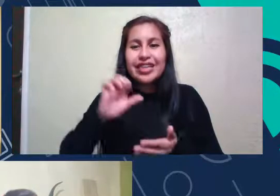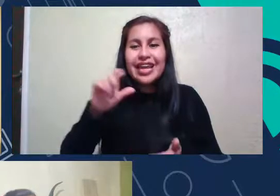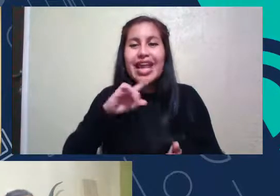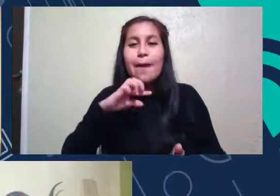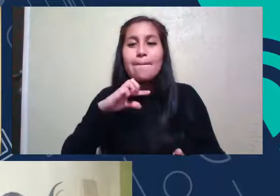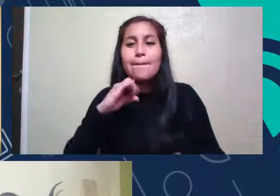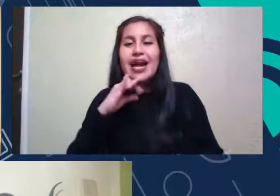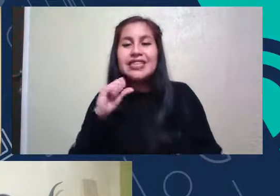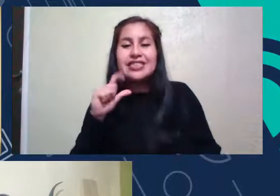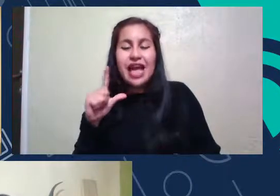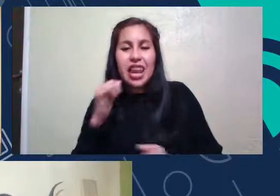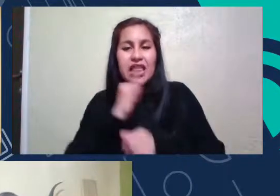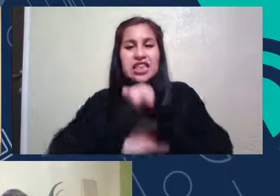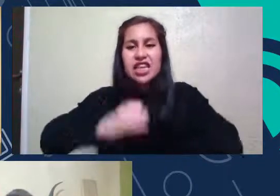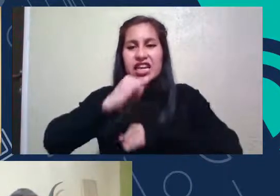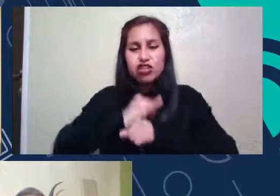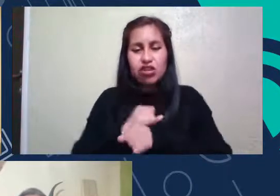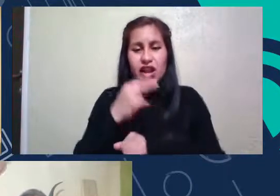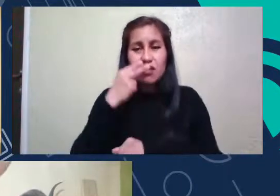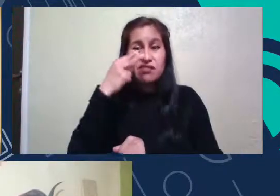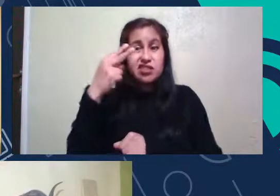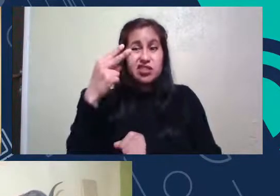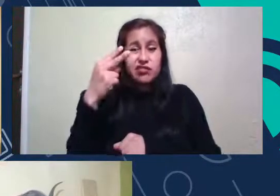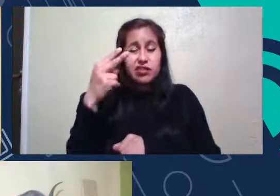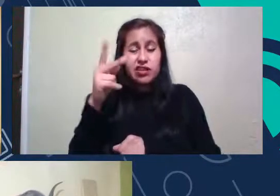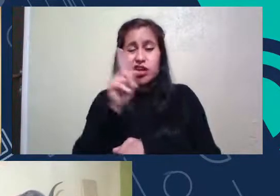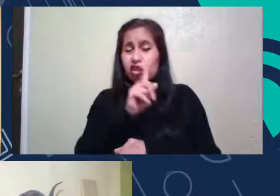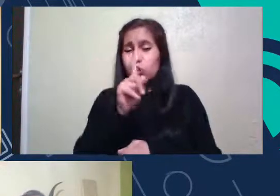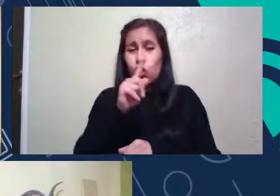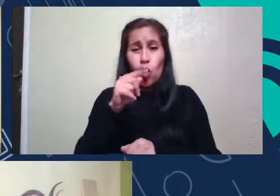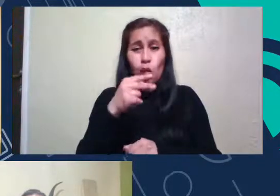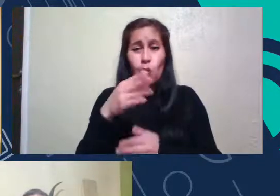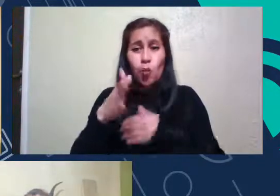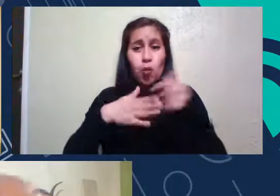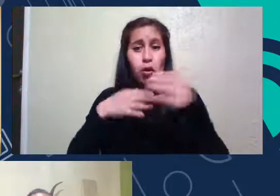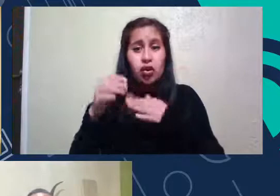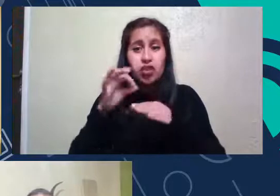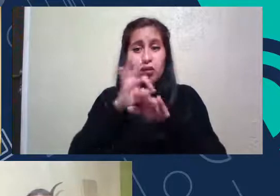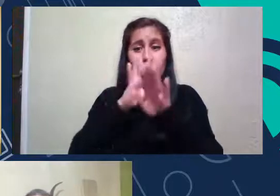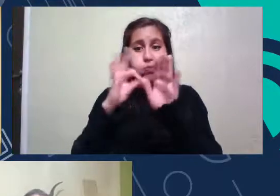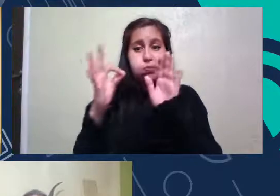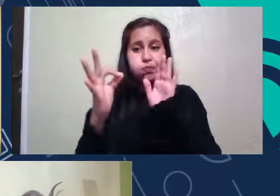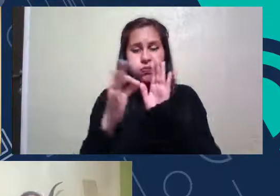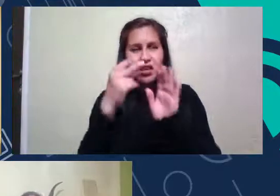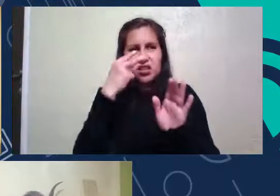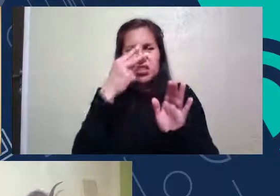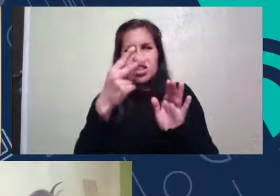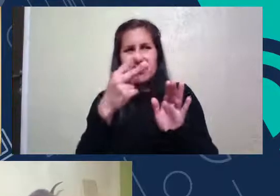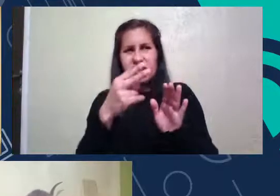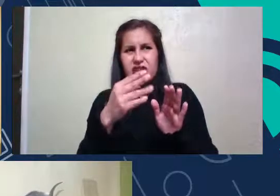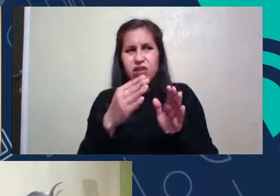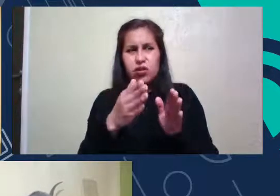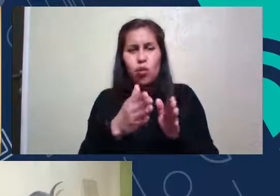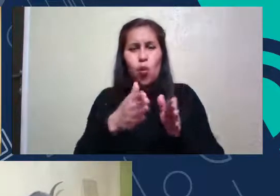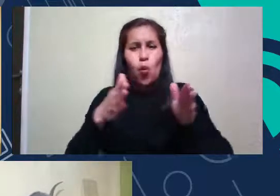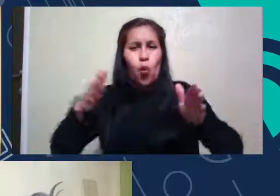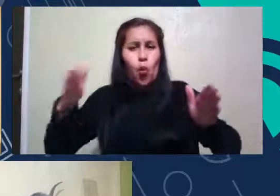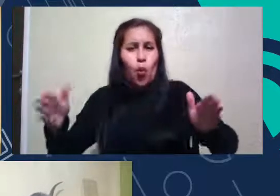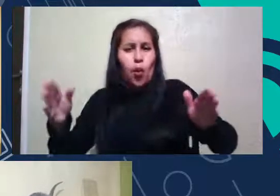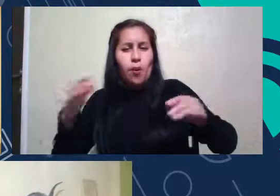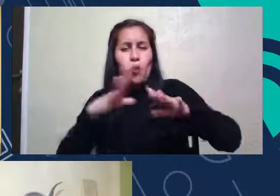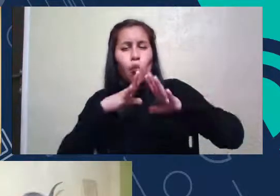No Es Visible Solamente Por Encima De Donde Pasa Sino Que Se Ve En Un Rango De Varios Cientos De Kilómetros